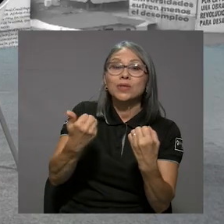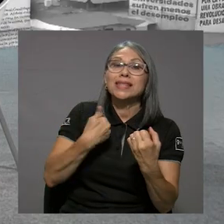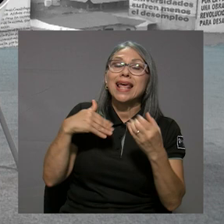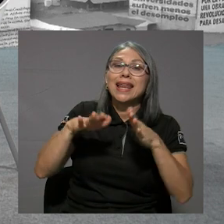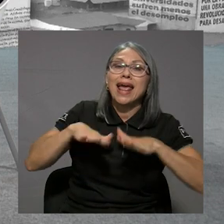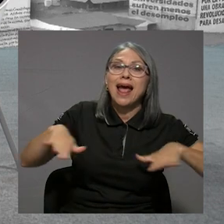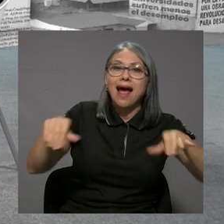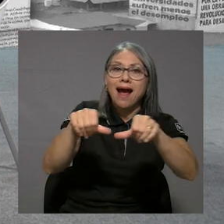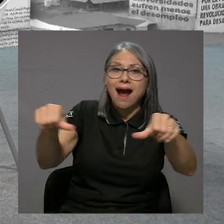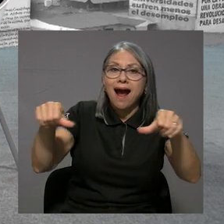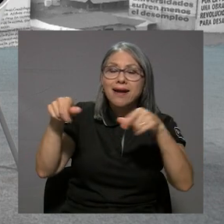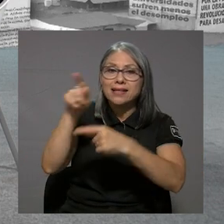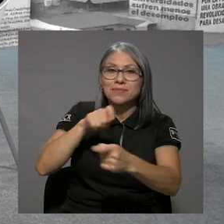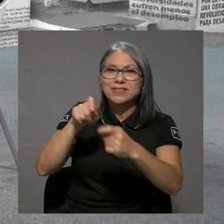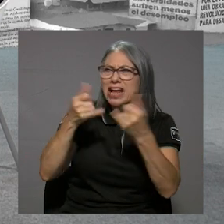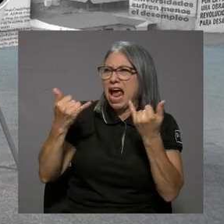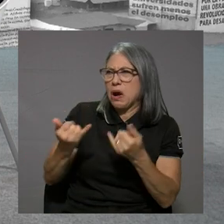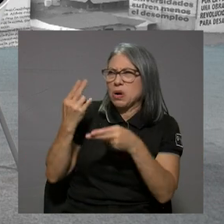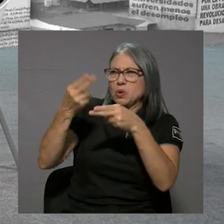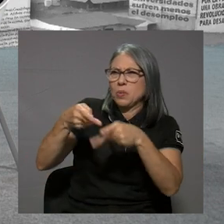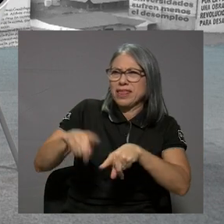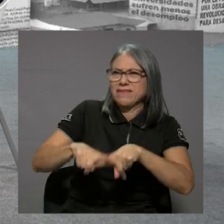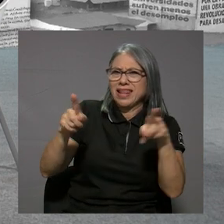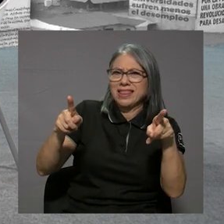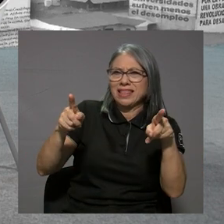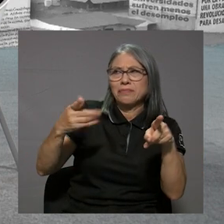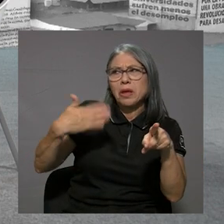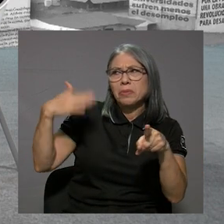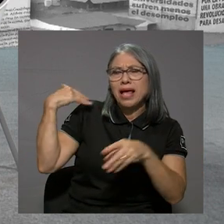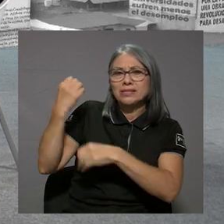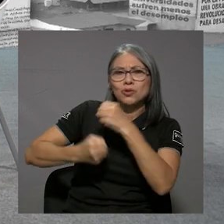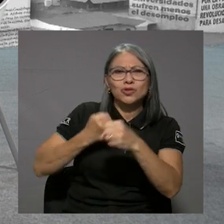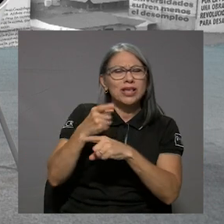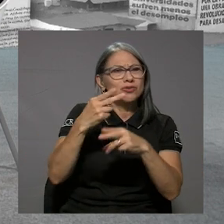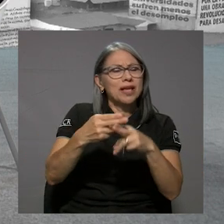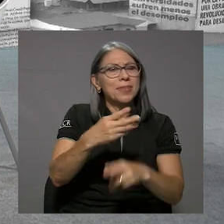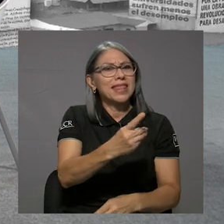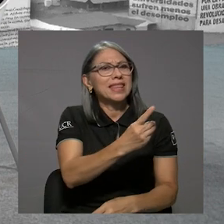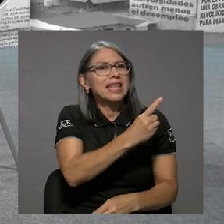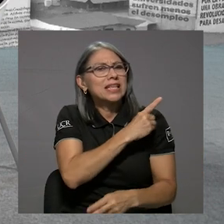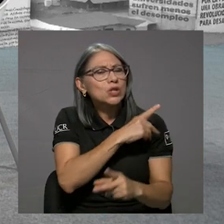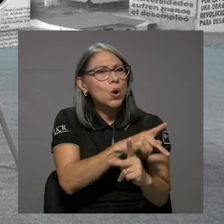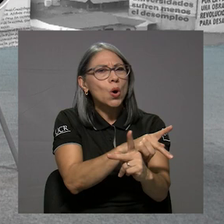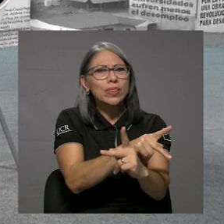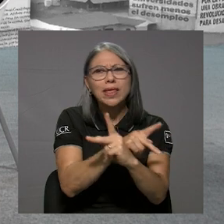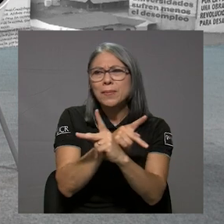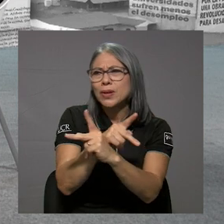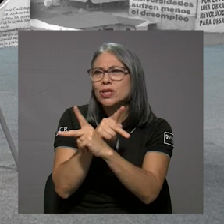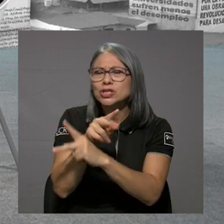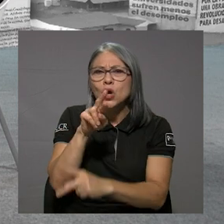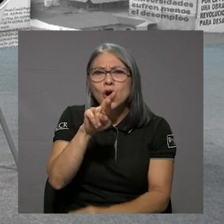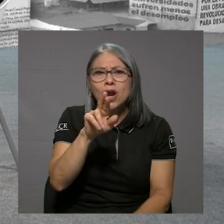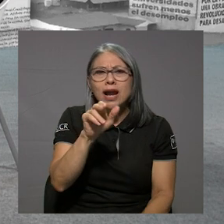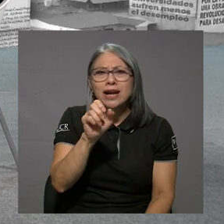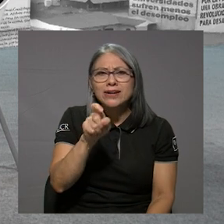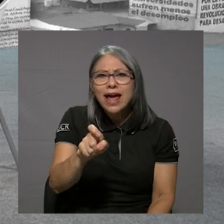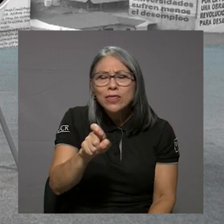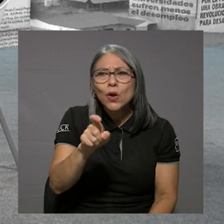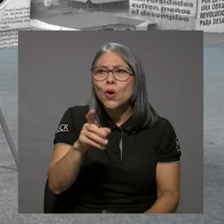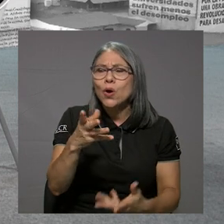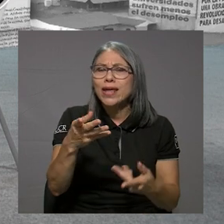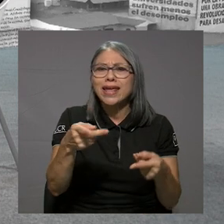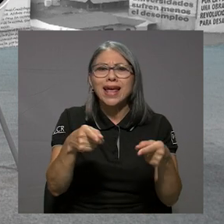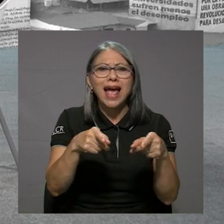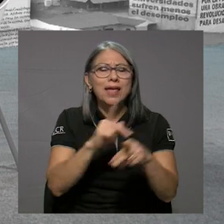específicamente, que ahora le pusieron un nombre diferente, bueno, ahora hace unos añitos, dirección de protección, creo que radiológica y